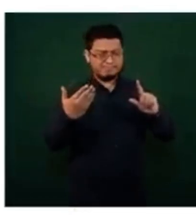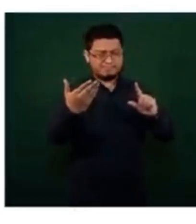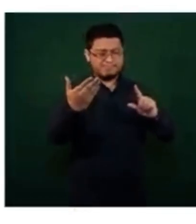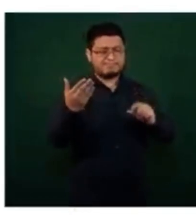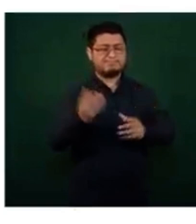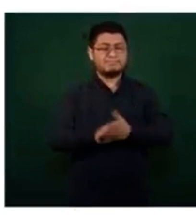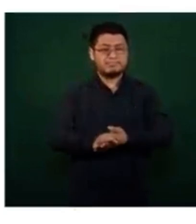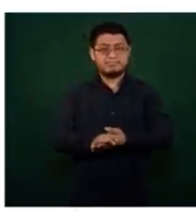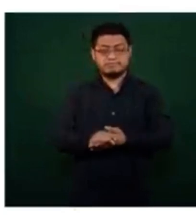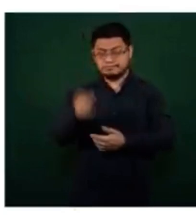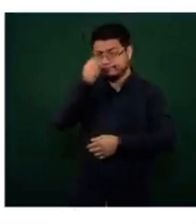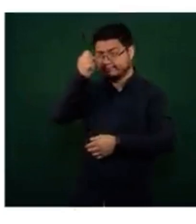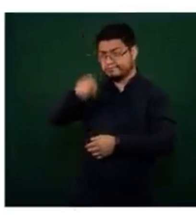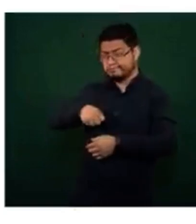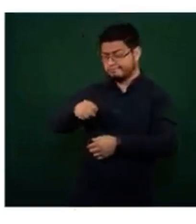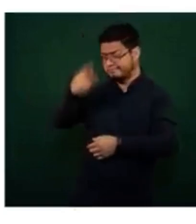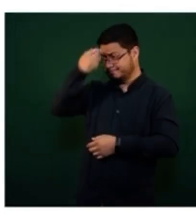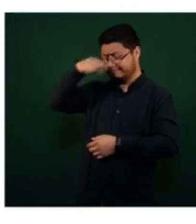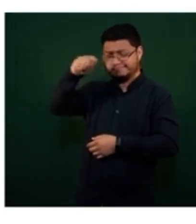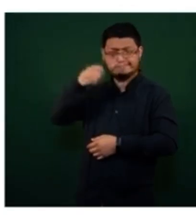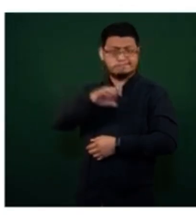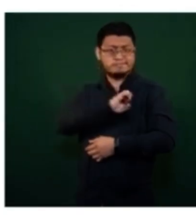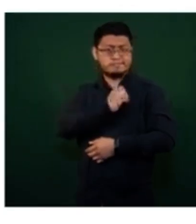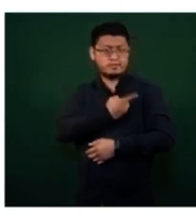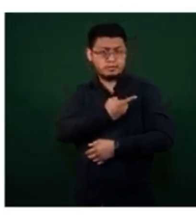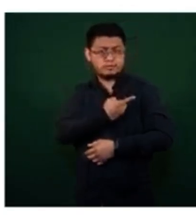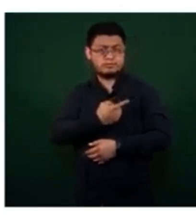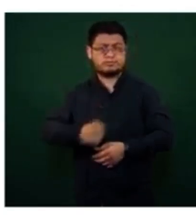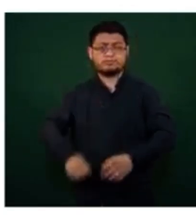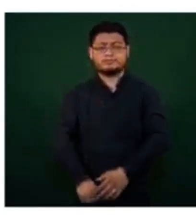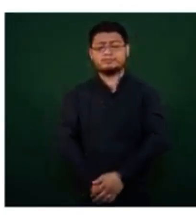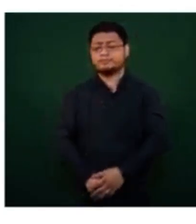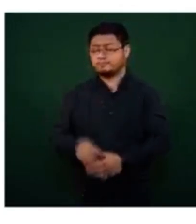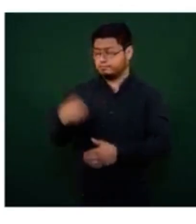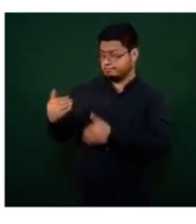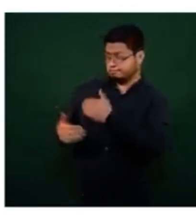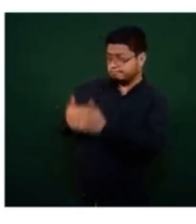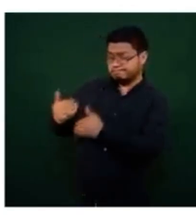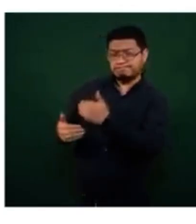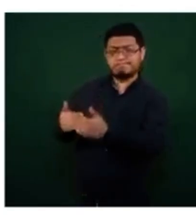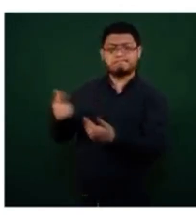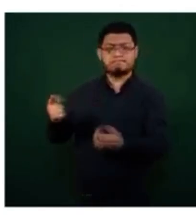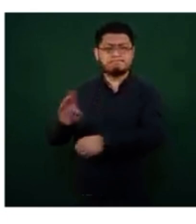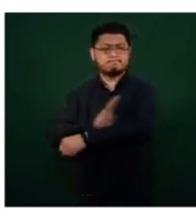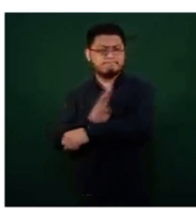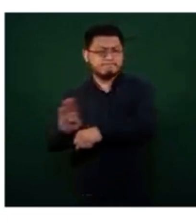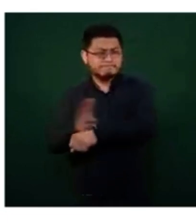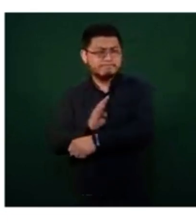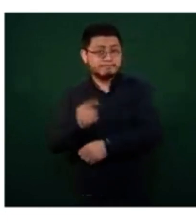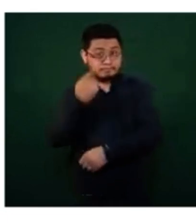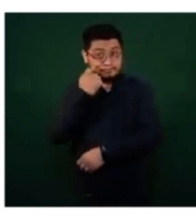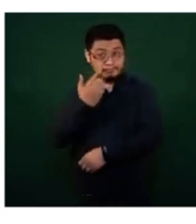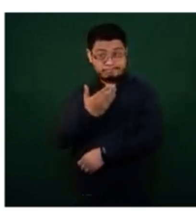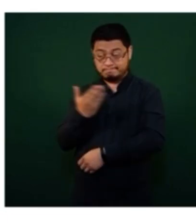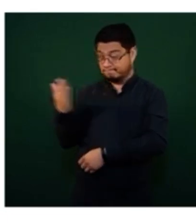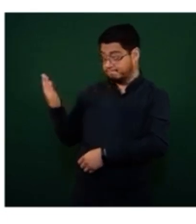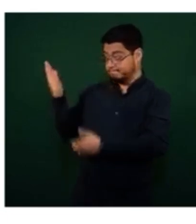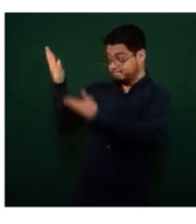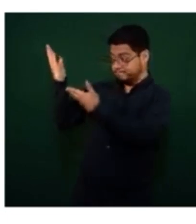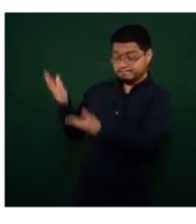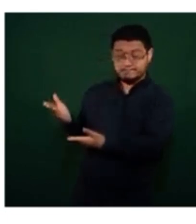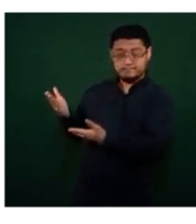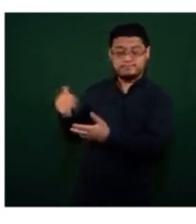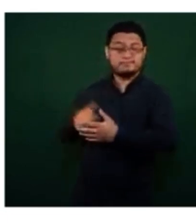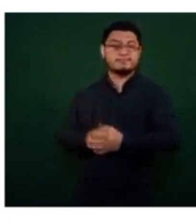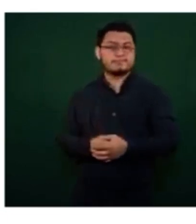de la Secretaría de Salud, el brazo operativo a cargo de la Coordinación de Programas de Bienestar. Y aquí destaco de manera individual